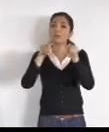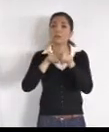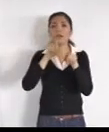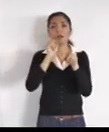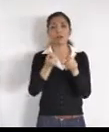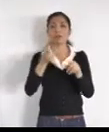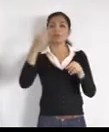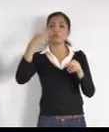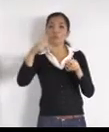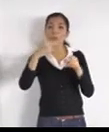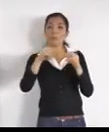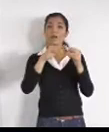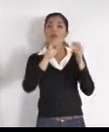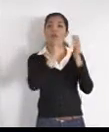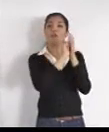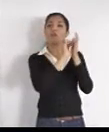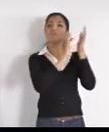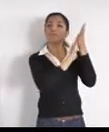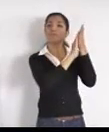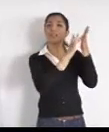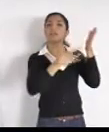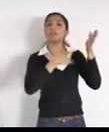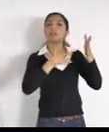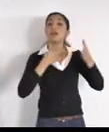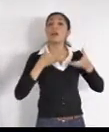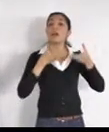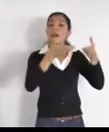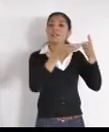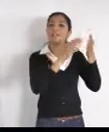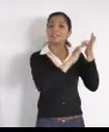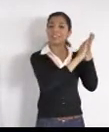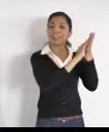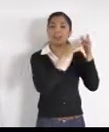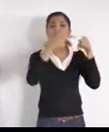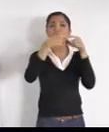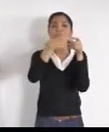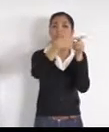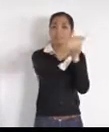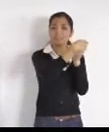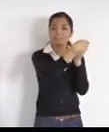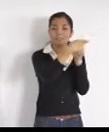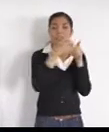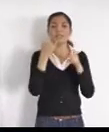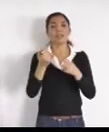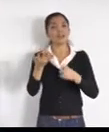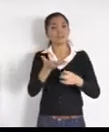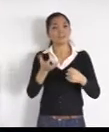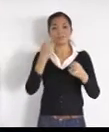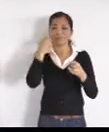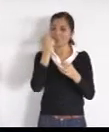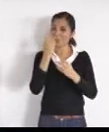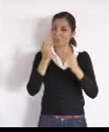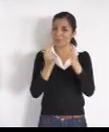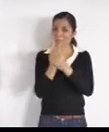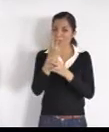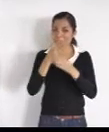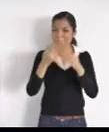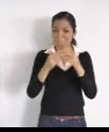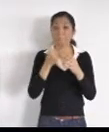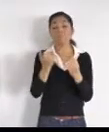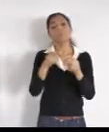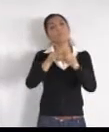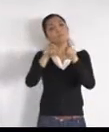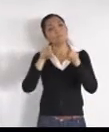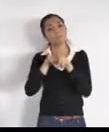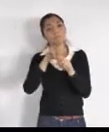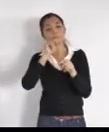una verificación del avance de estas obras, así como el de la unidad deportiva de la cabecera que vaya en un 90% y que pronto ya